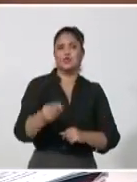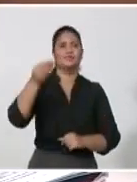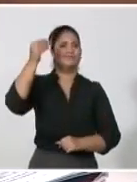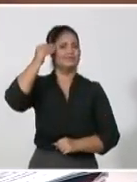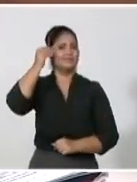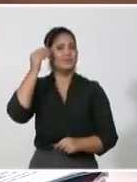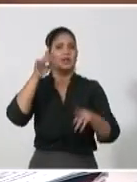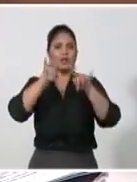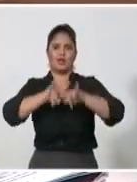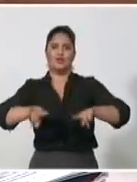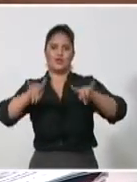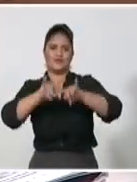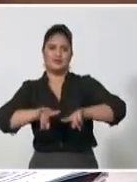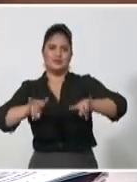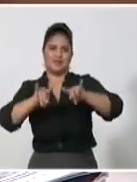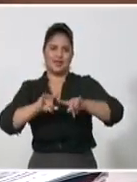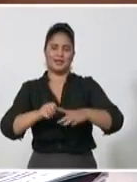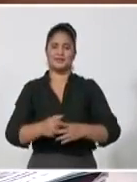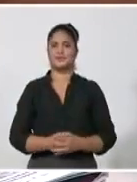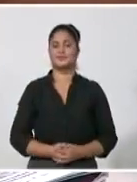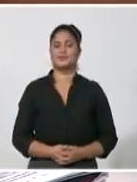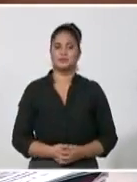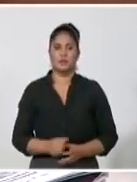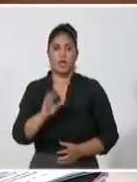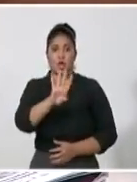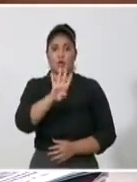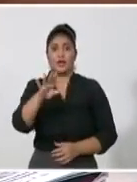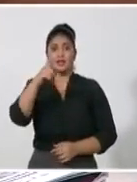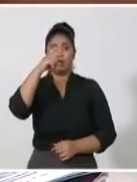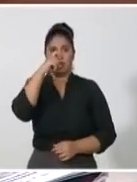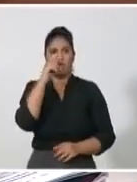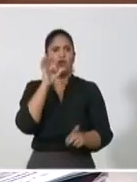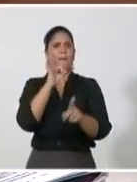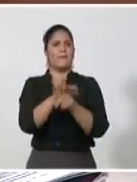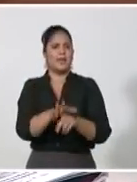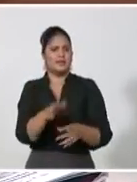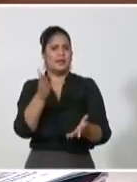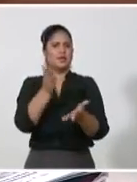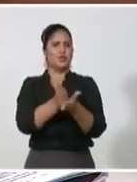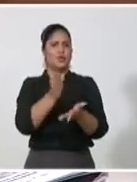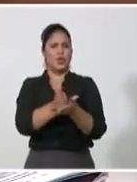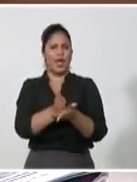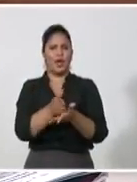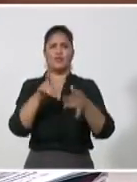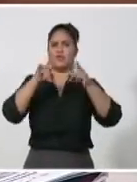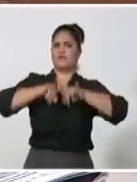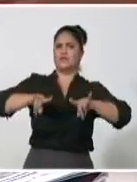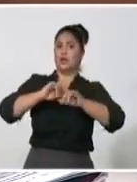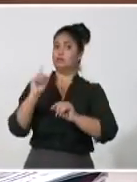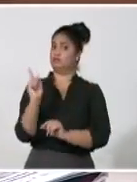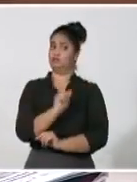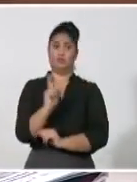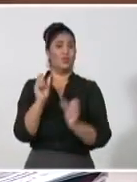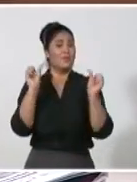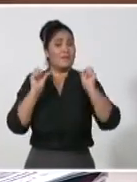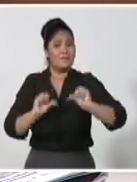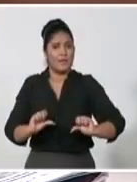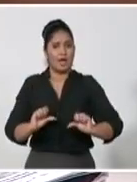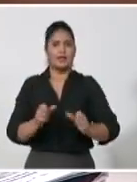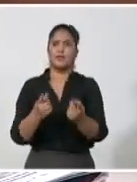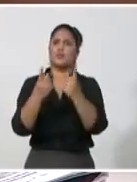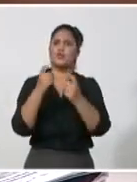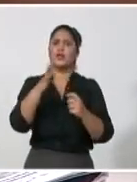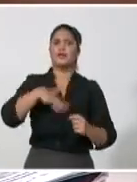país de defensa doctoral ya está montado en 44 años, que nosotros tenemos que aspirar a que eso sea por debajo de 30, hay que ver realmente cómo entro en el